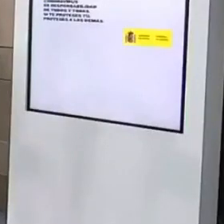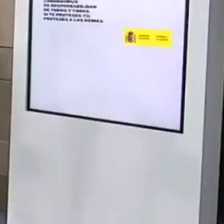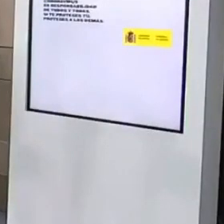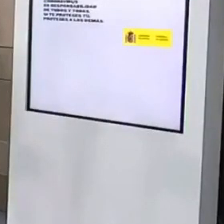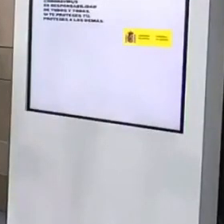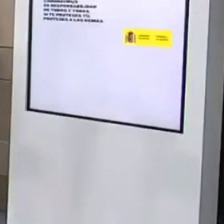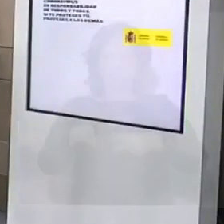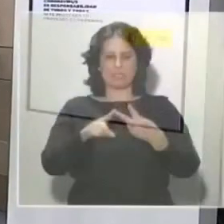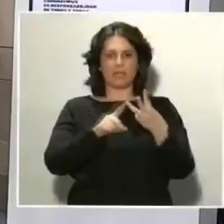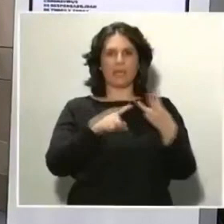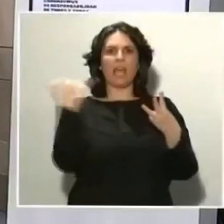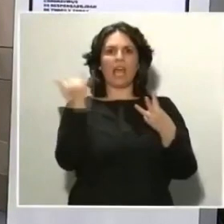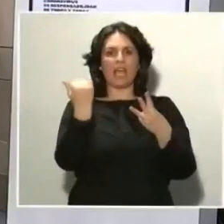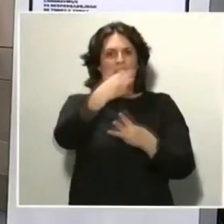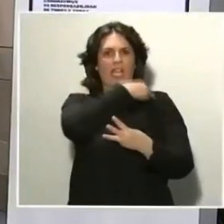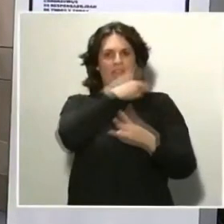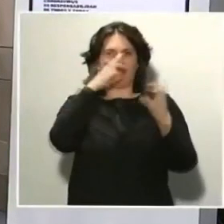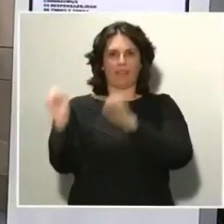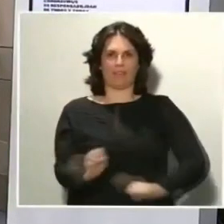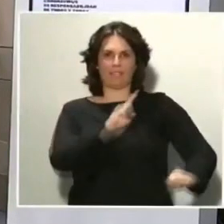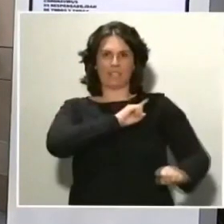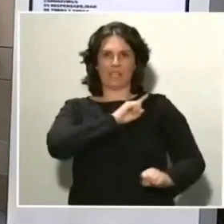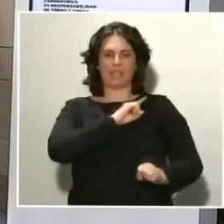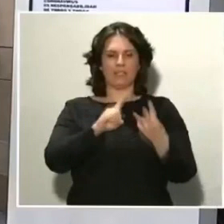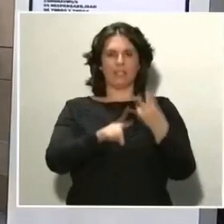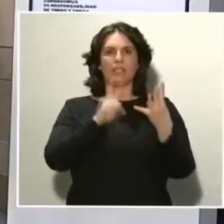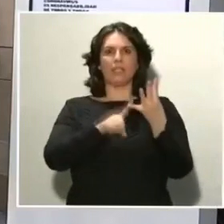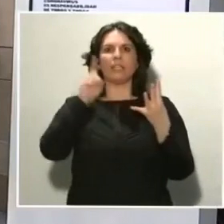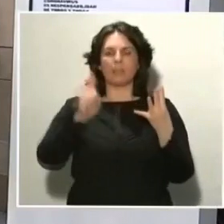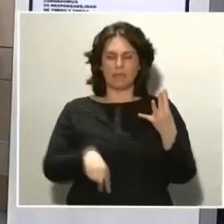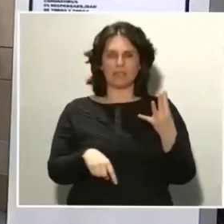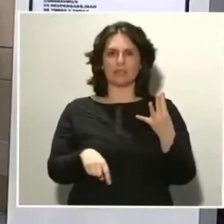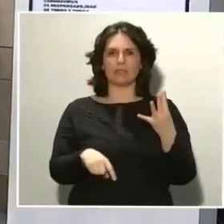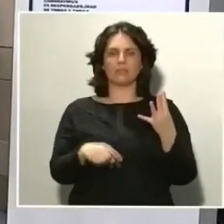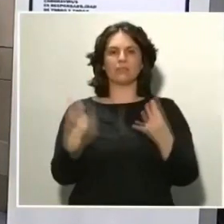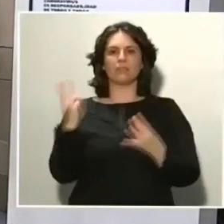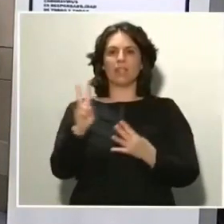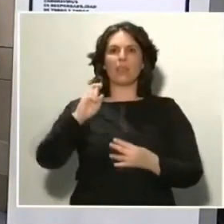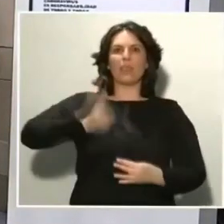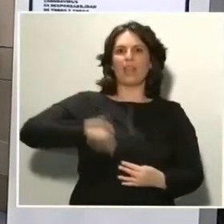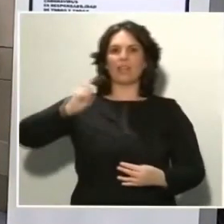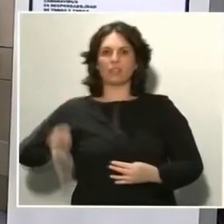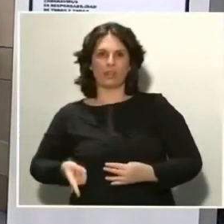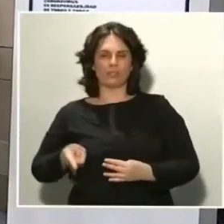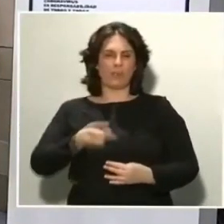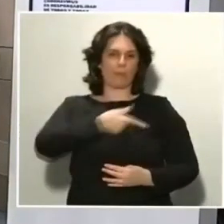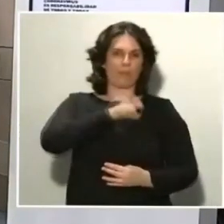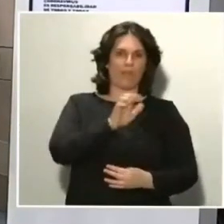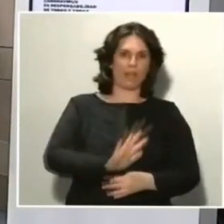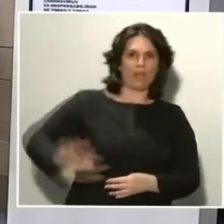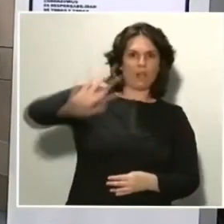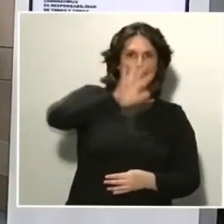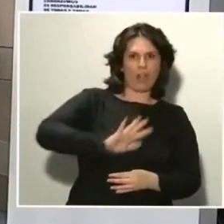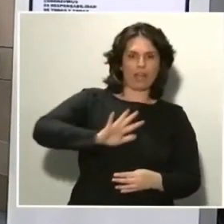Policía Nacional y a la Guardia Civil a intensificar los controles durante el fin de semana. En las últimas 24 horas, se han